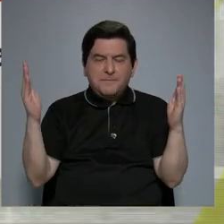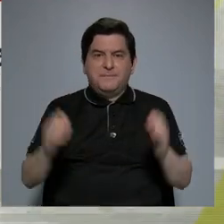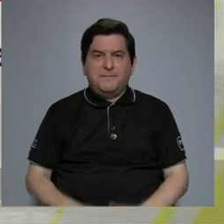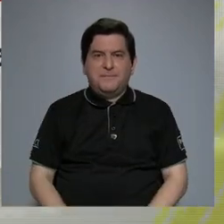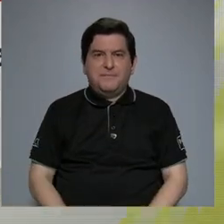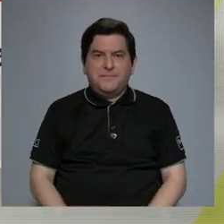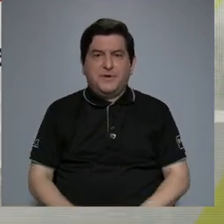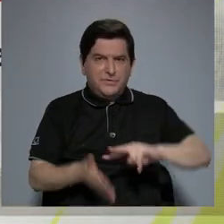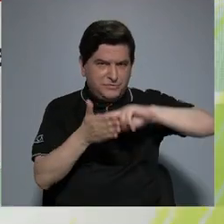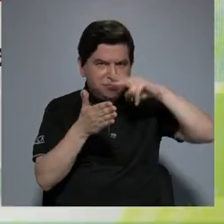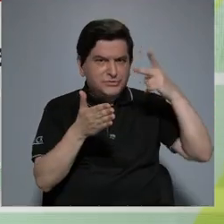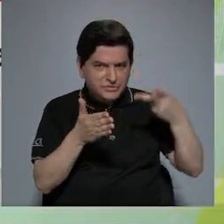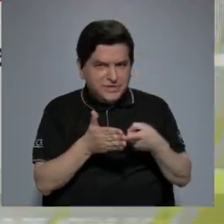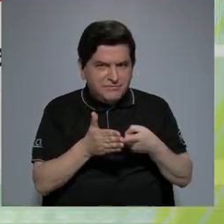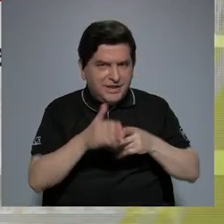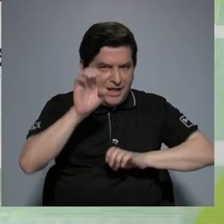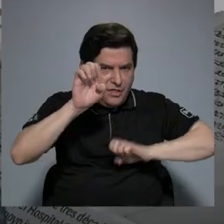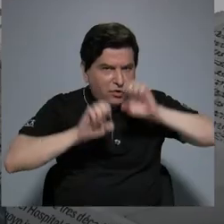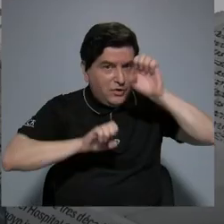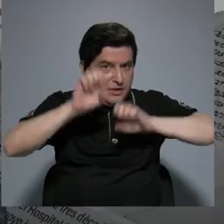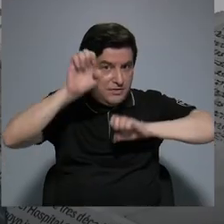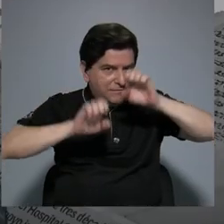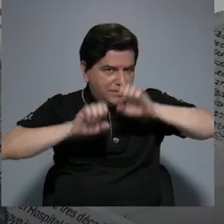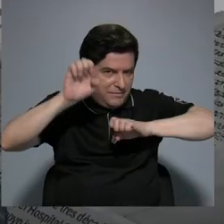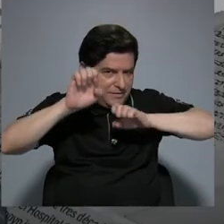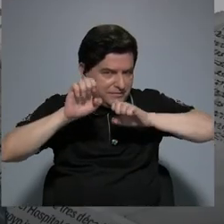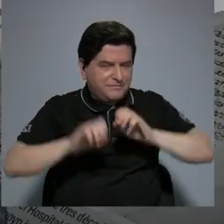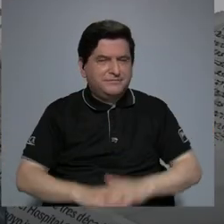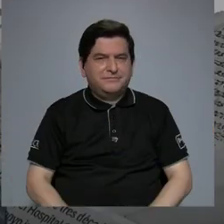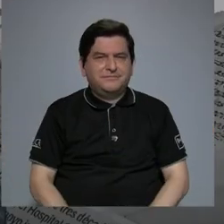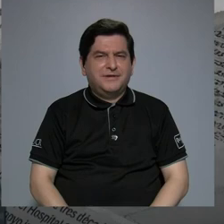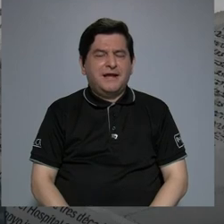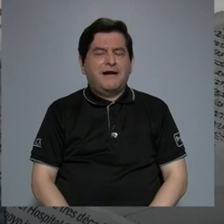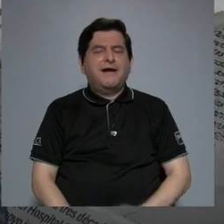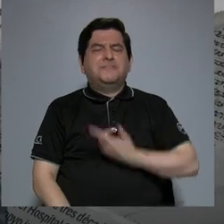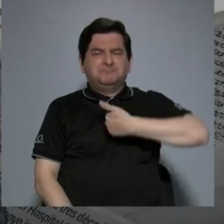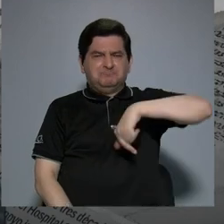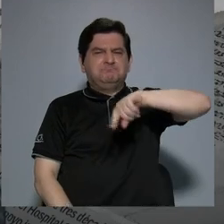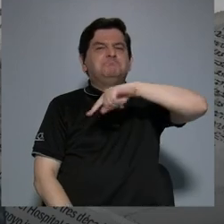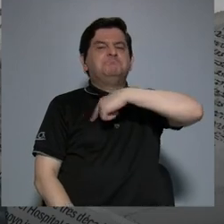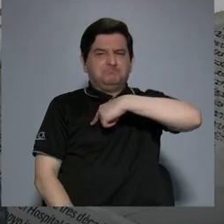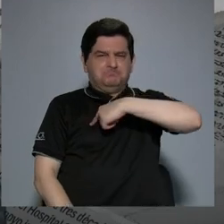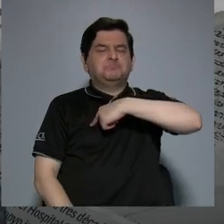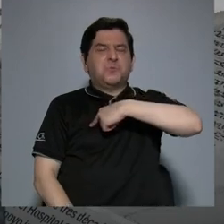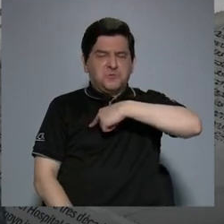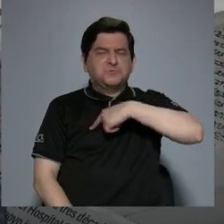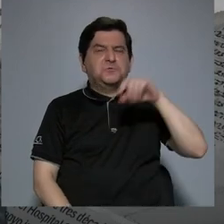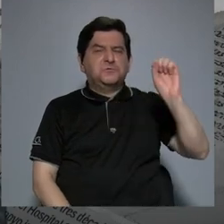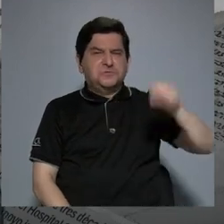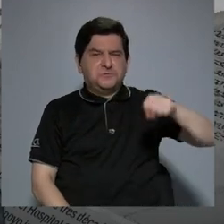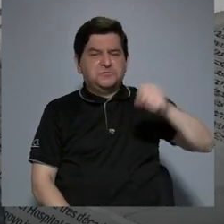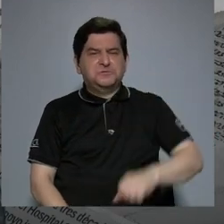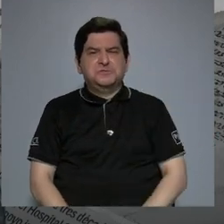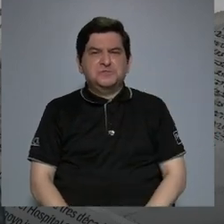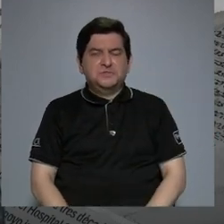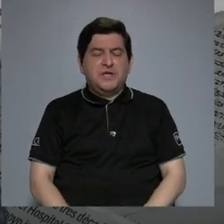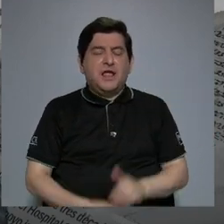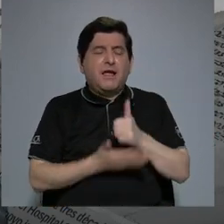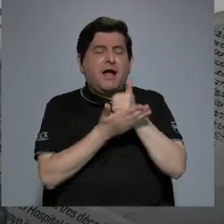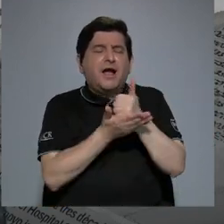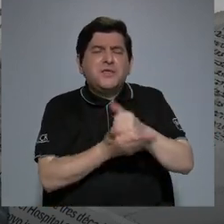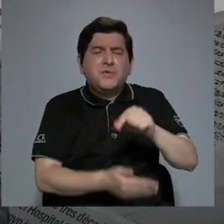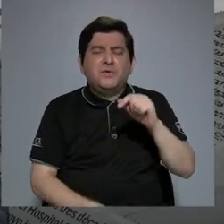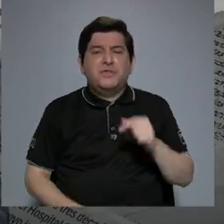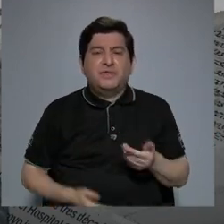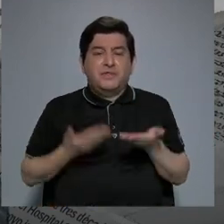lo que significa evaluación, creemos que estamos dando un granito de arena